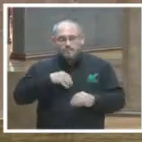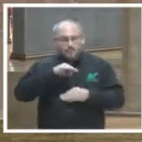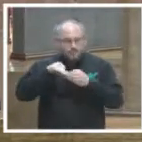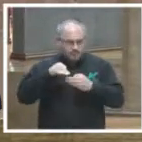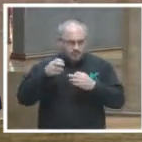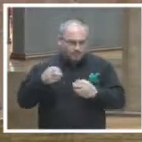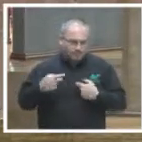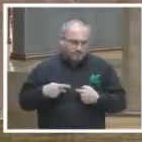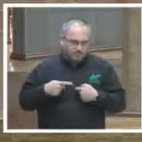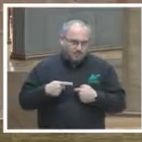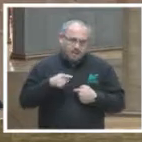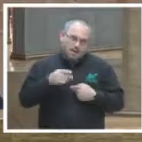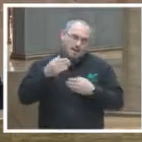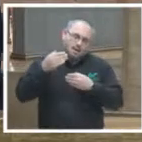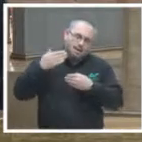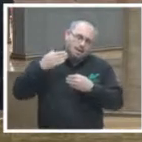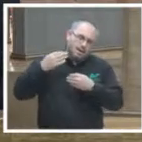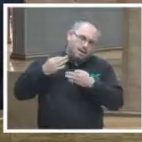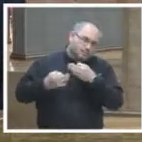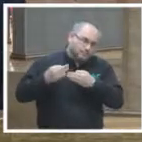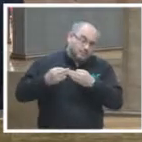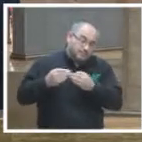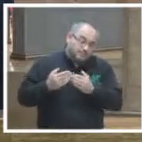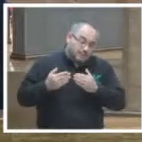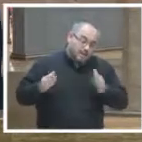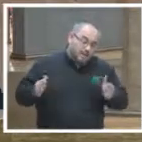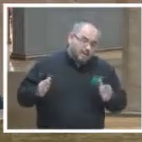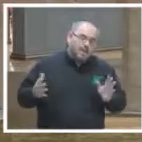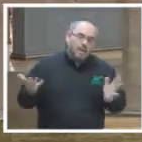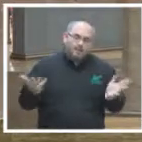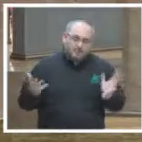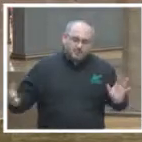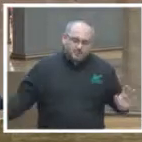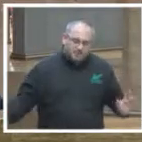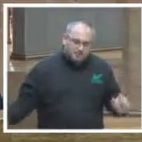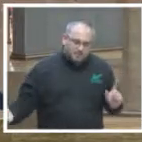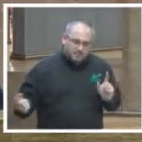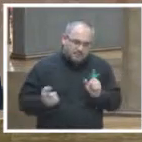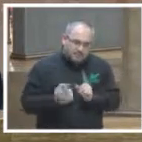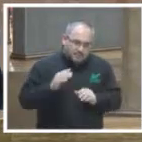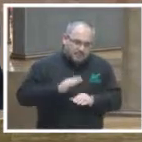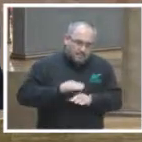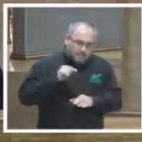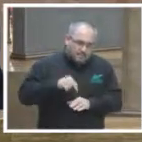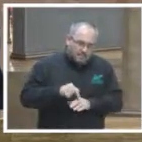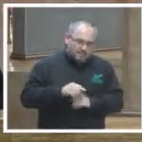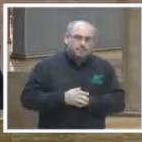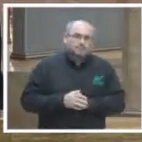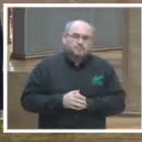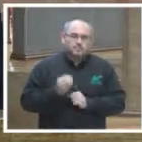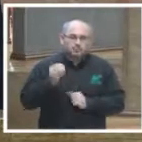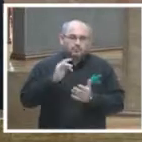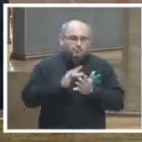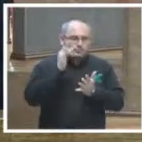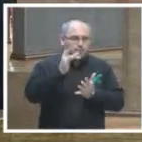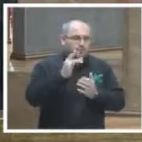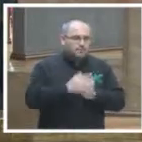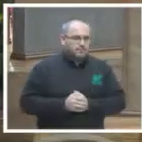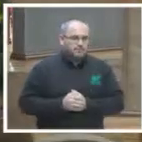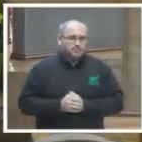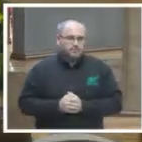electoral la justicia abierta acercará aún más a la gente a este órgano jurisdiccional muchísimas gracias